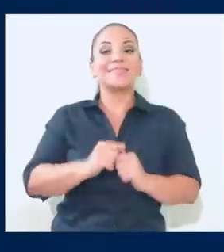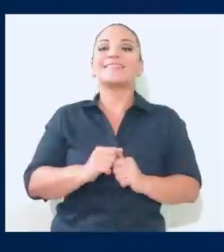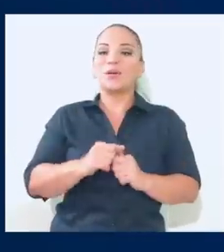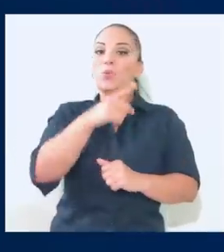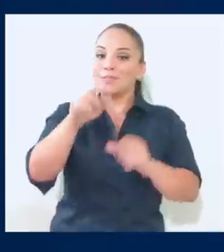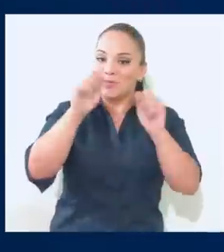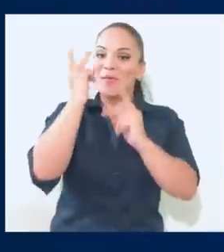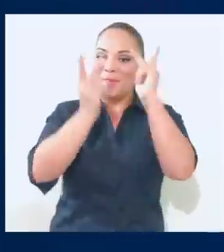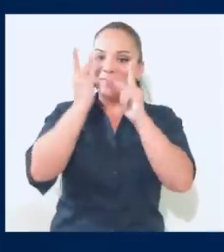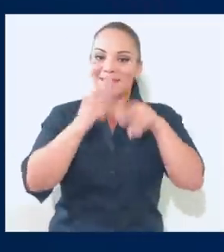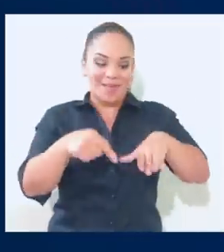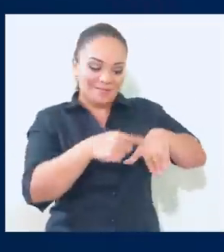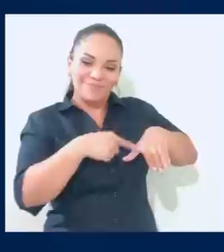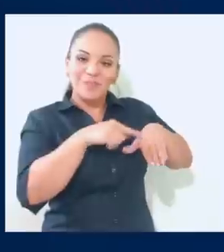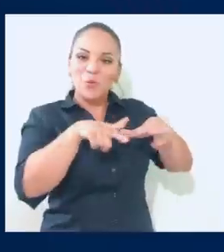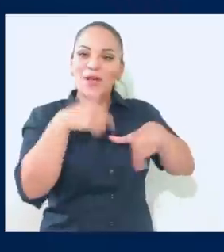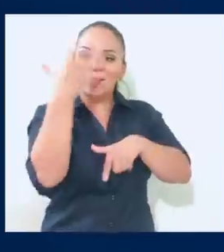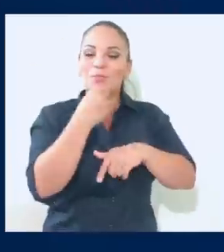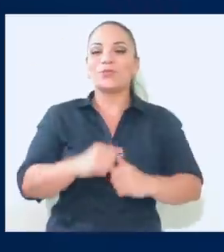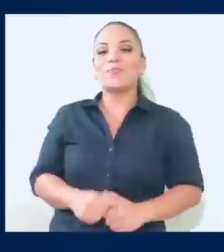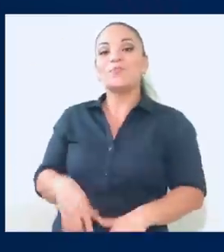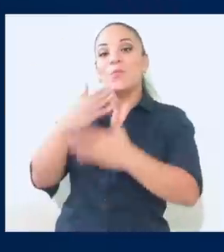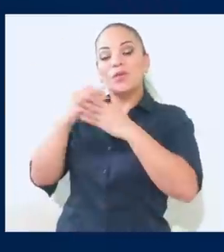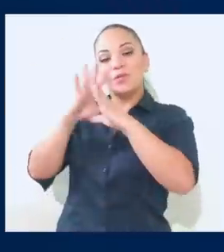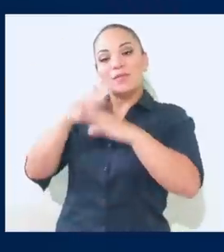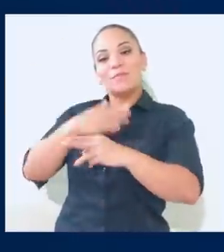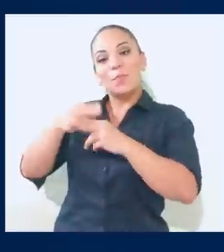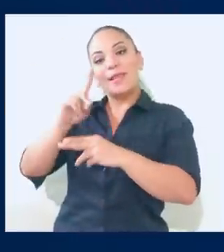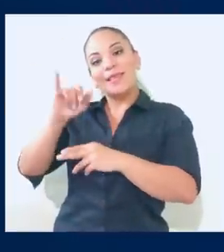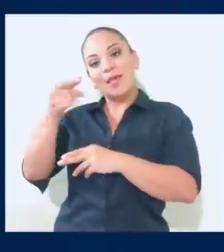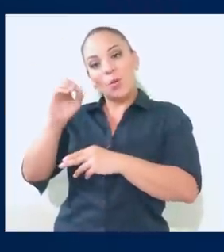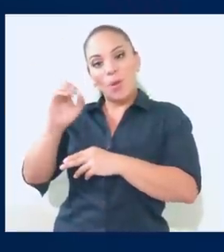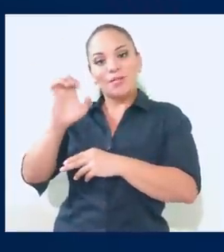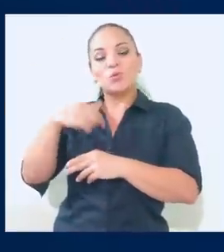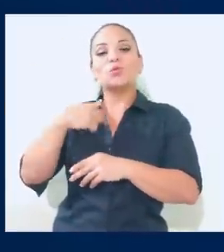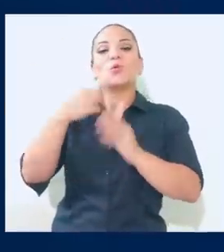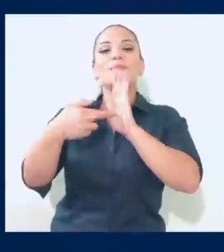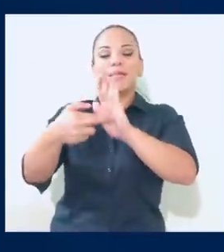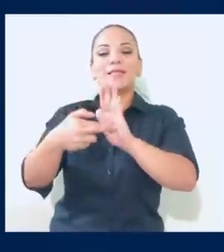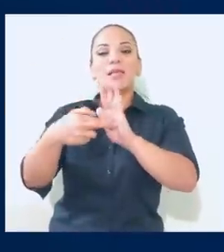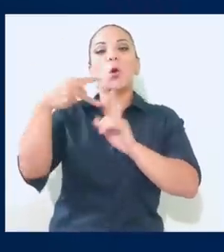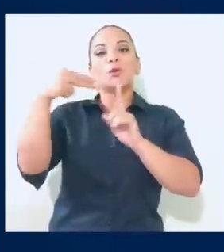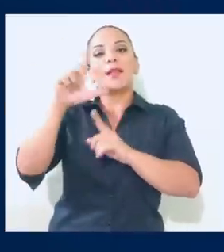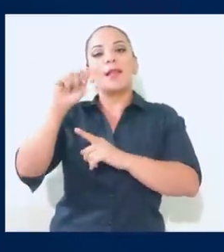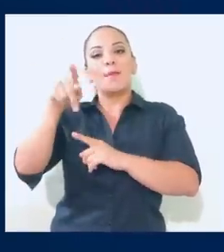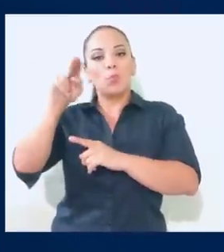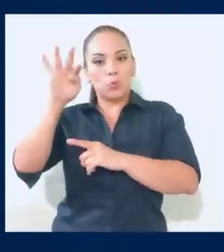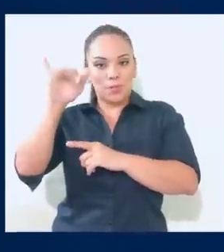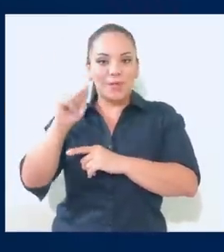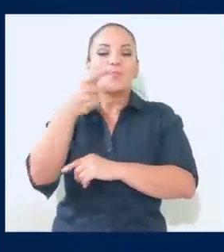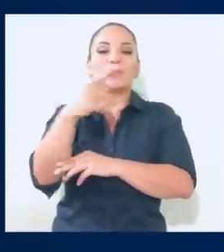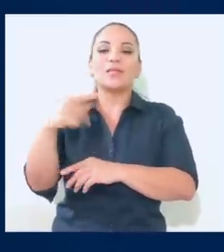estas zonas paradisiacas. Buenos días, mi nombre es Diego Elizondo, represento al Hotel La Punta, en la zona de Punta Arenas.